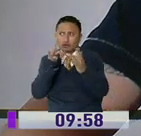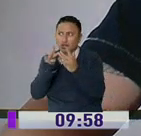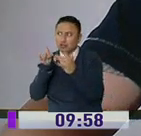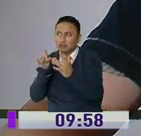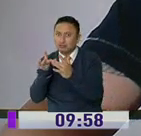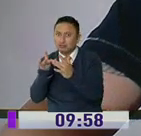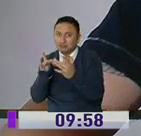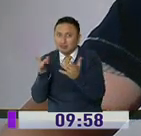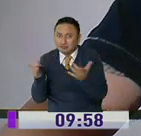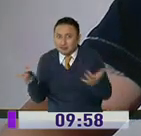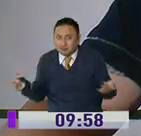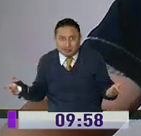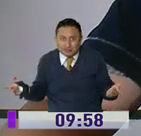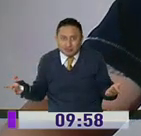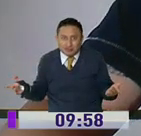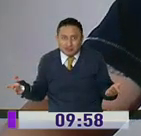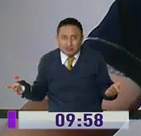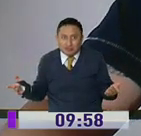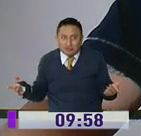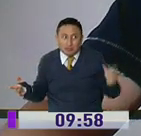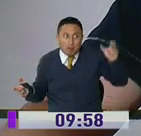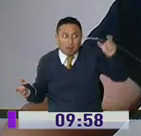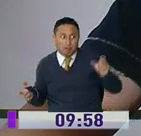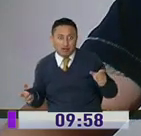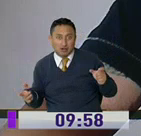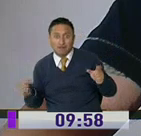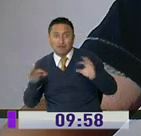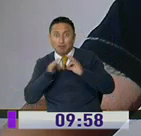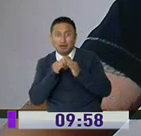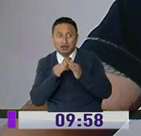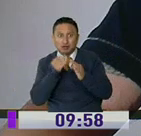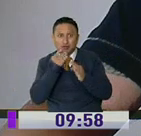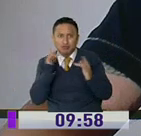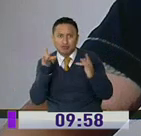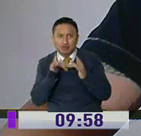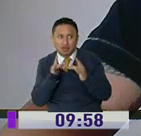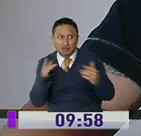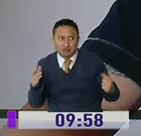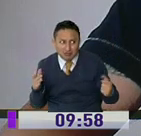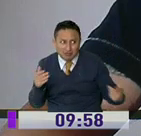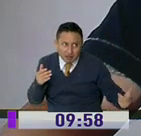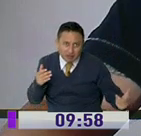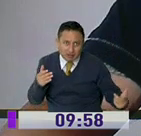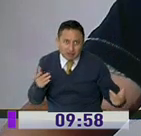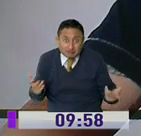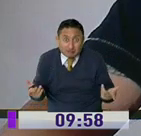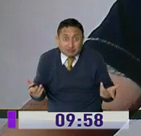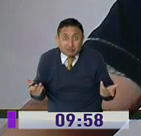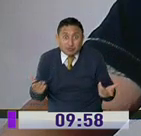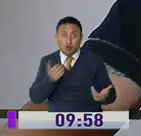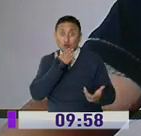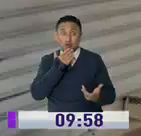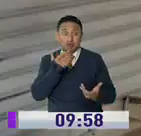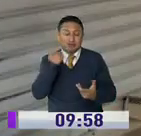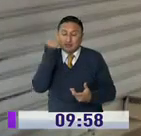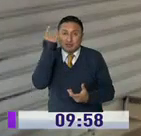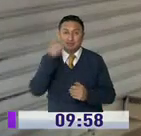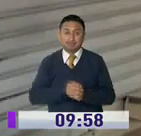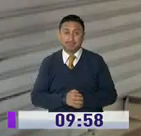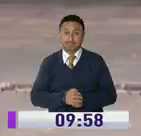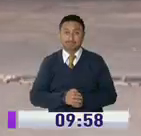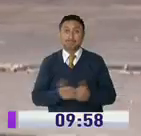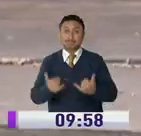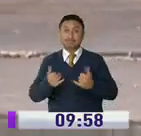con un extraño o con un familiar, ¿cómo va a ser el primer contacto? La